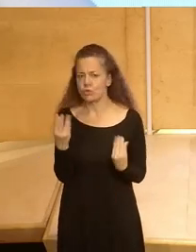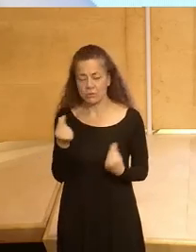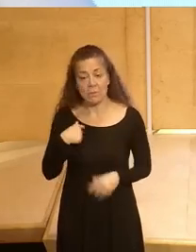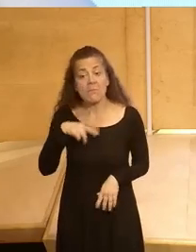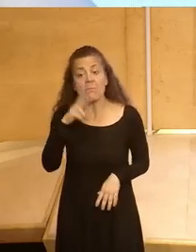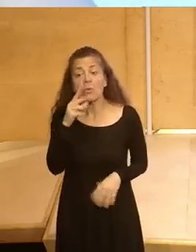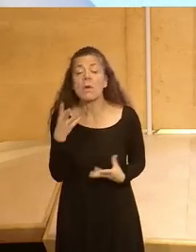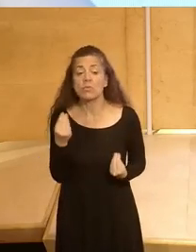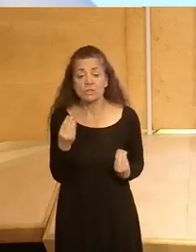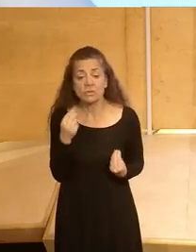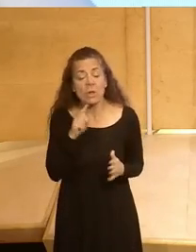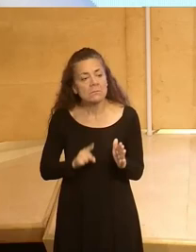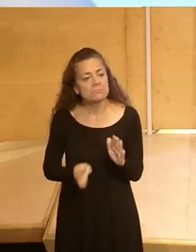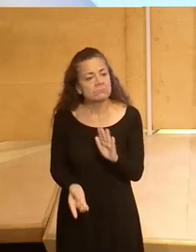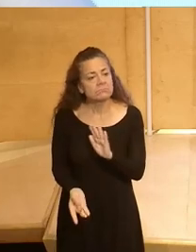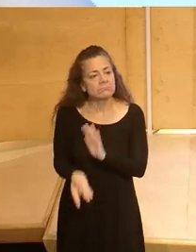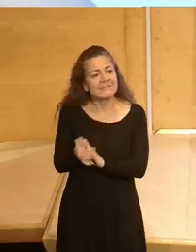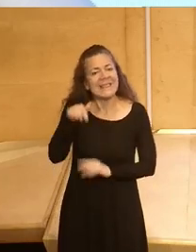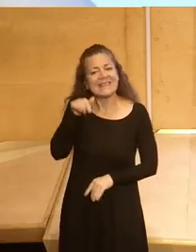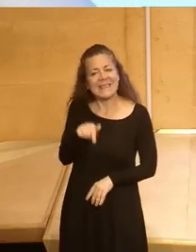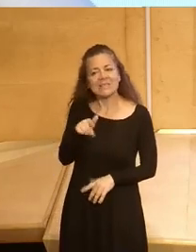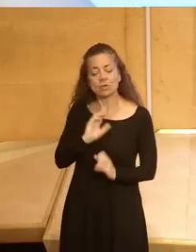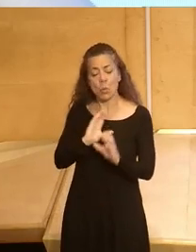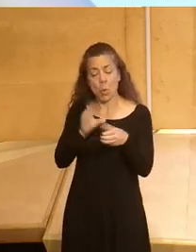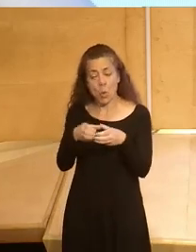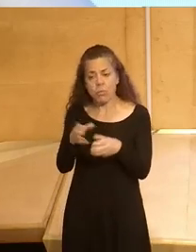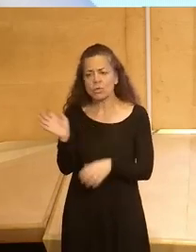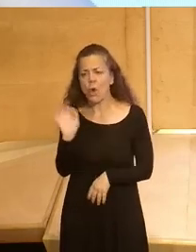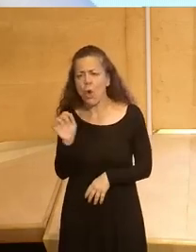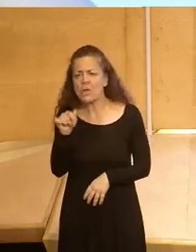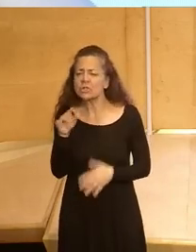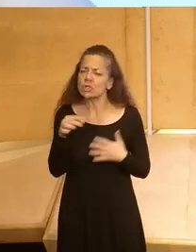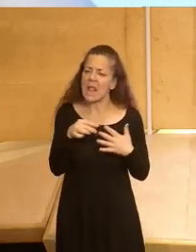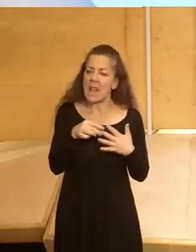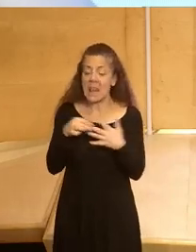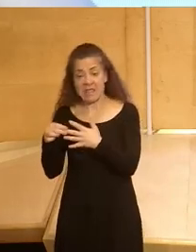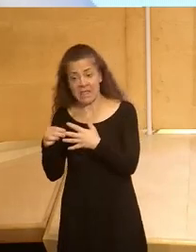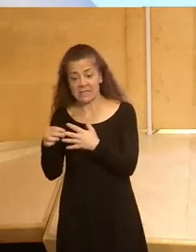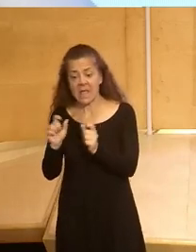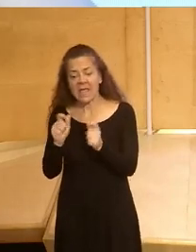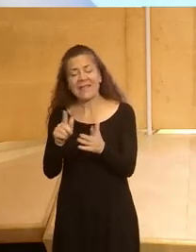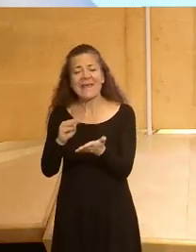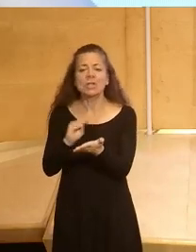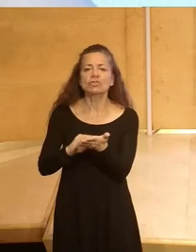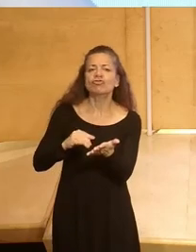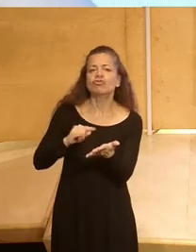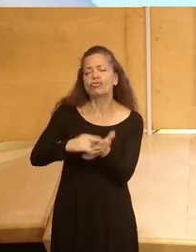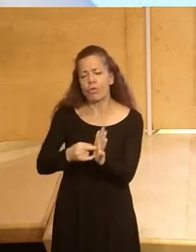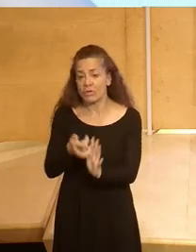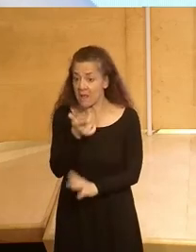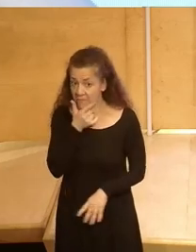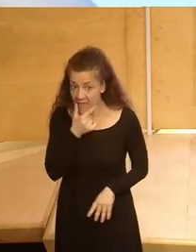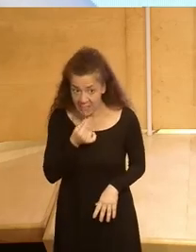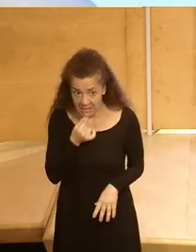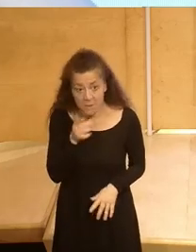preocupa mucho el surgimiento de estos grupos o de estos líderes que te dan soluciones facilísimas que